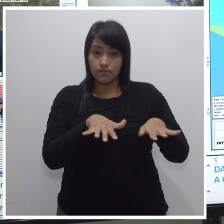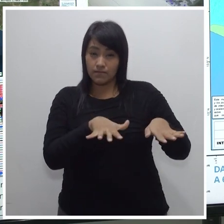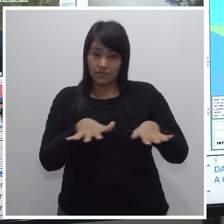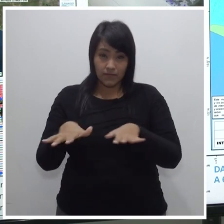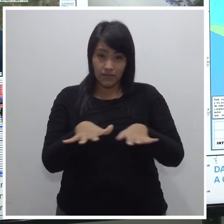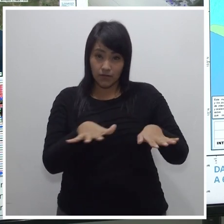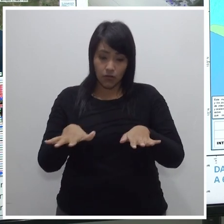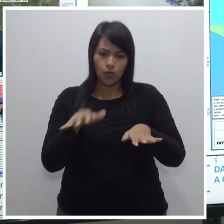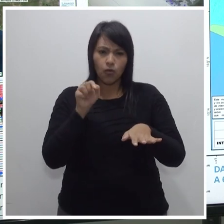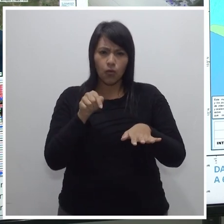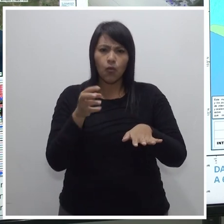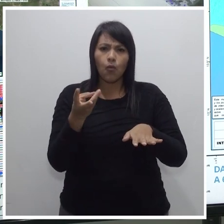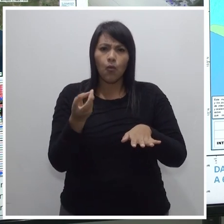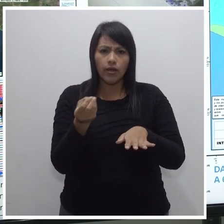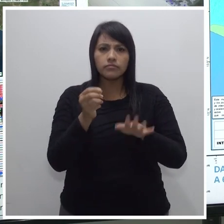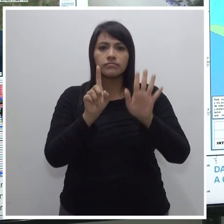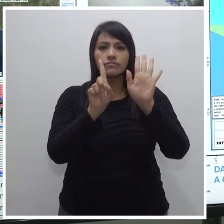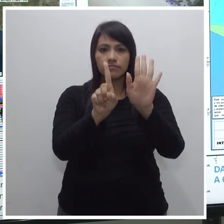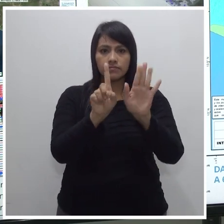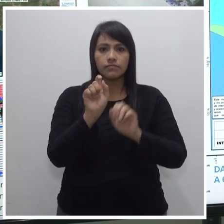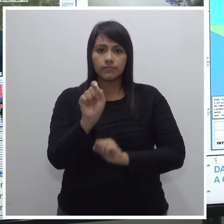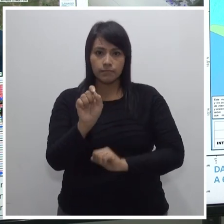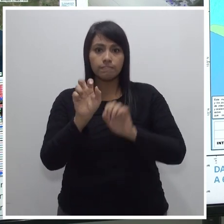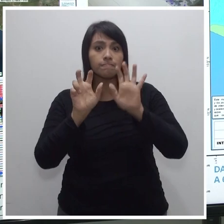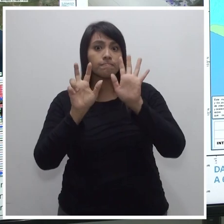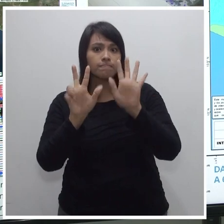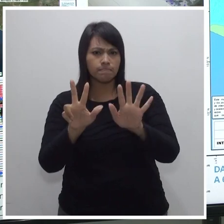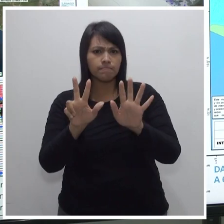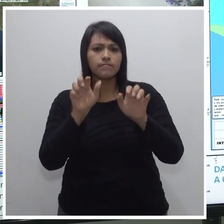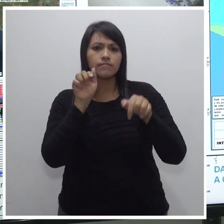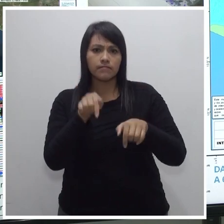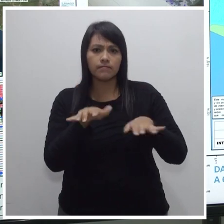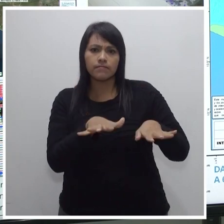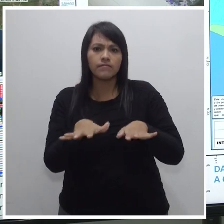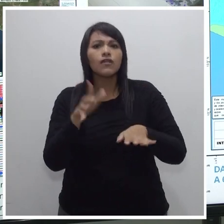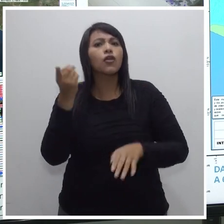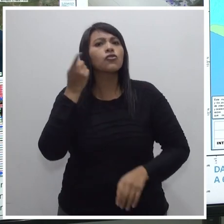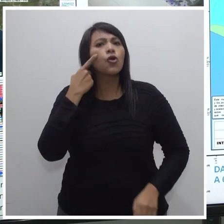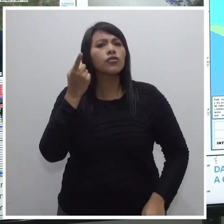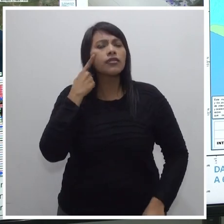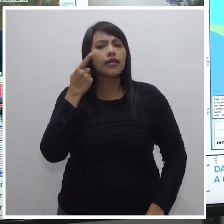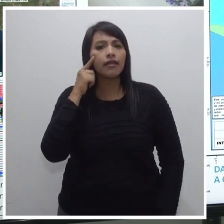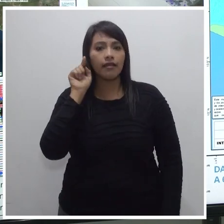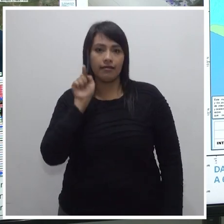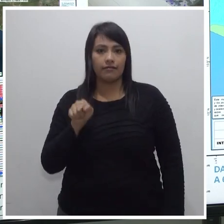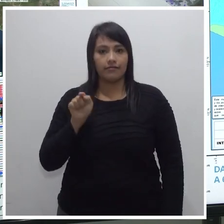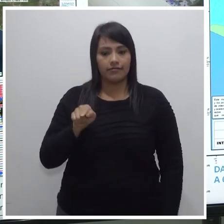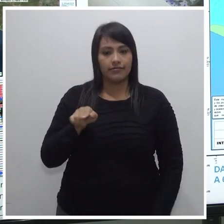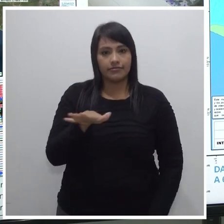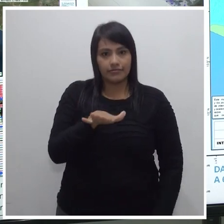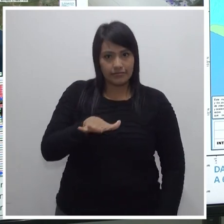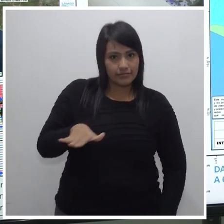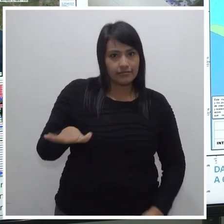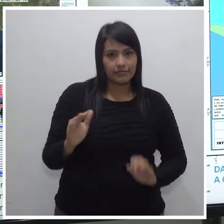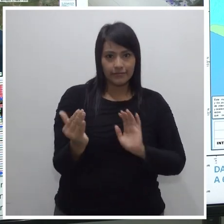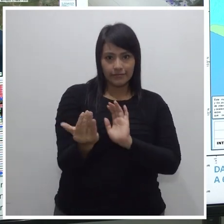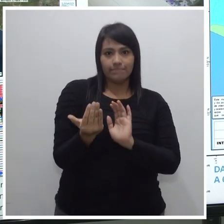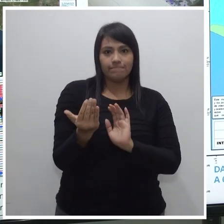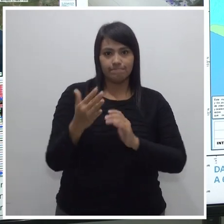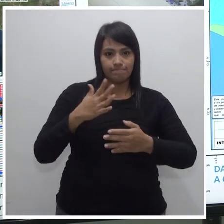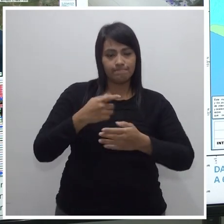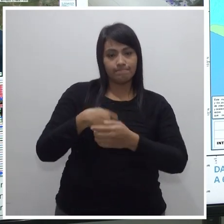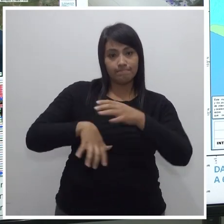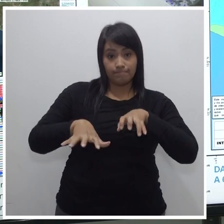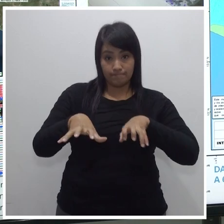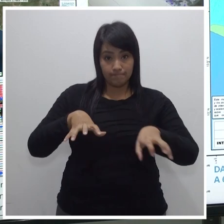.8 en la escala de Richter ubicado acá, frente a las costas de La Libertad,